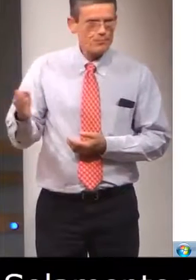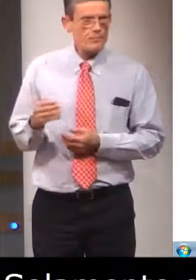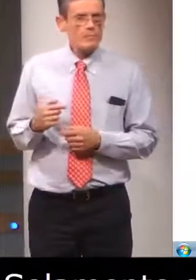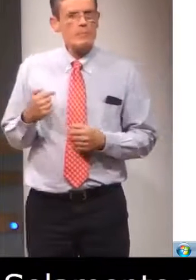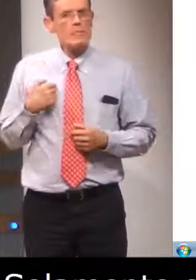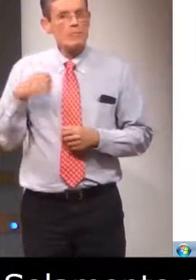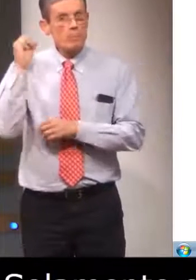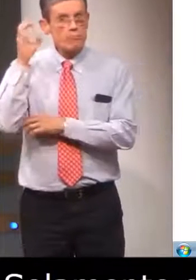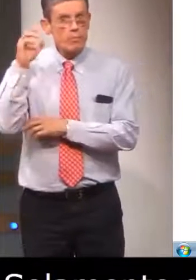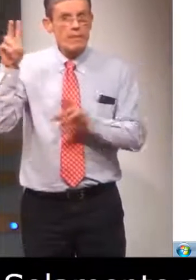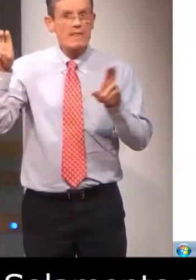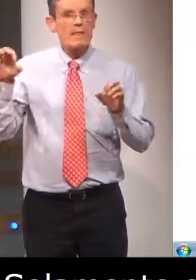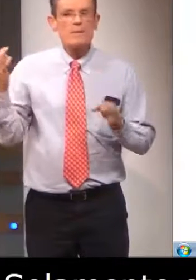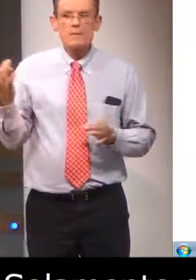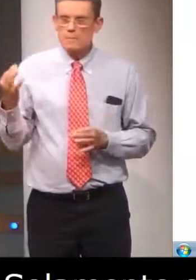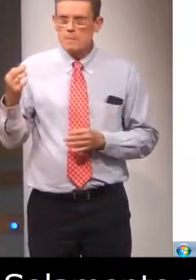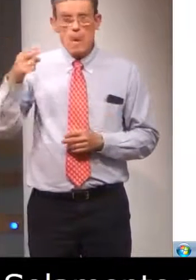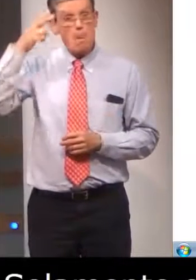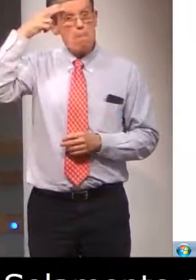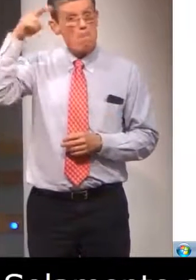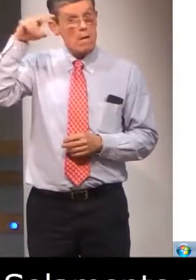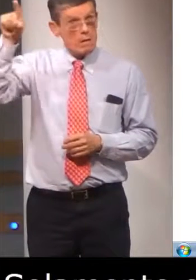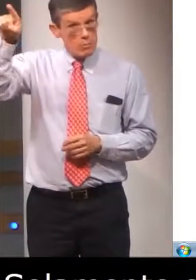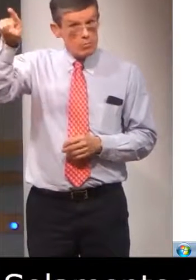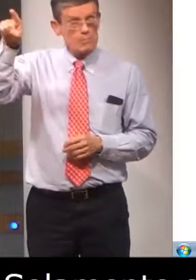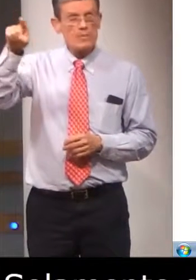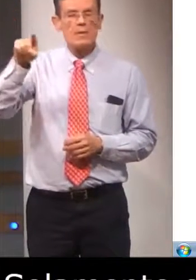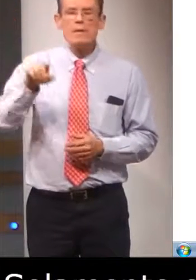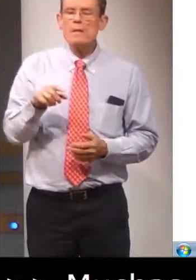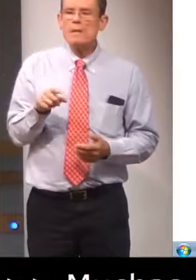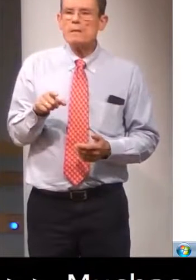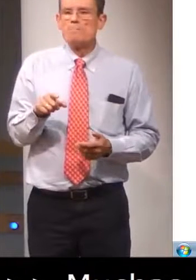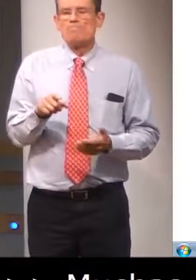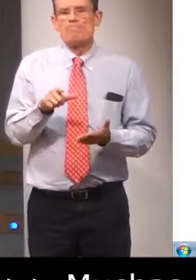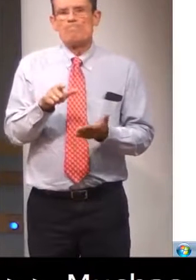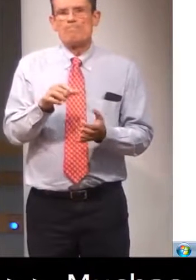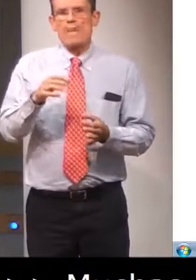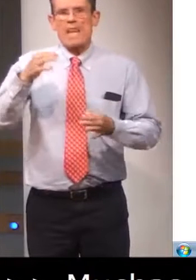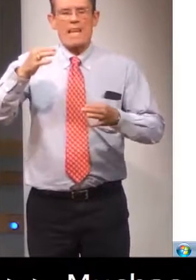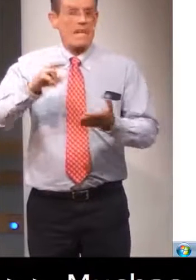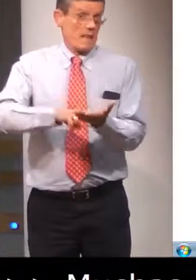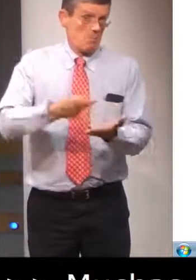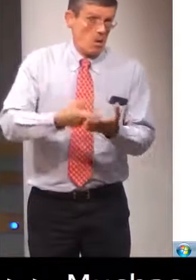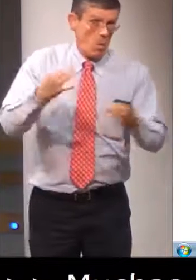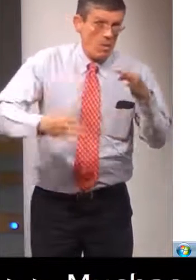Buenas tardes a todos. Mi ponencia va a versar sobre